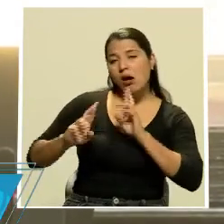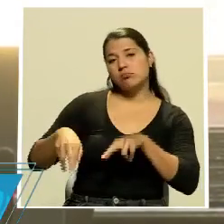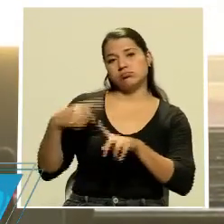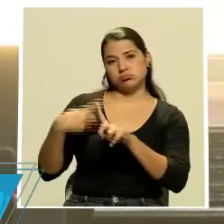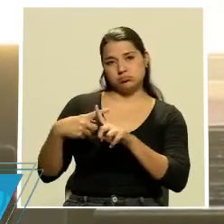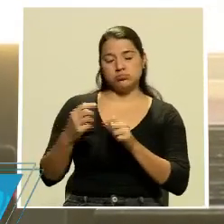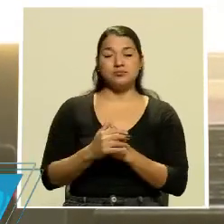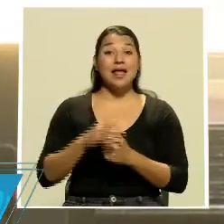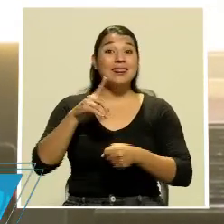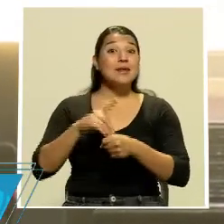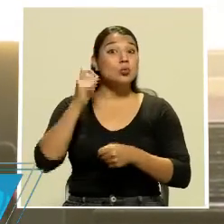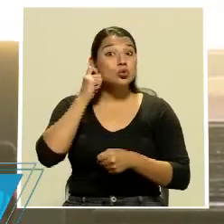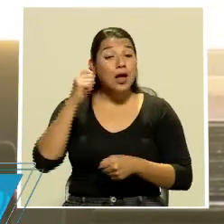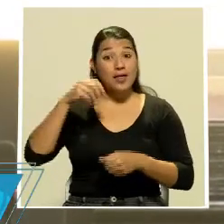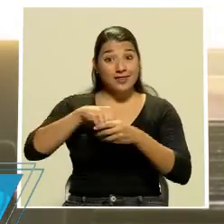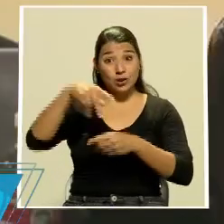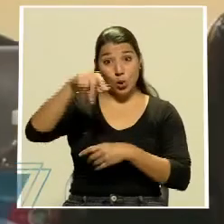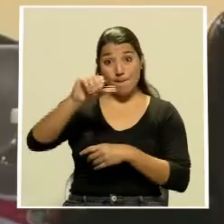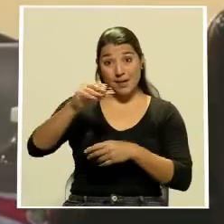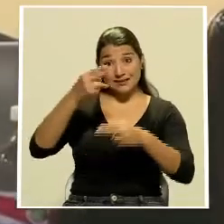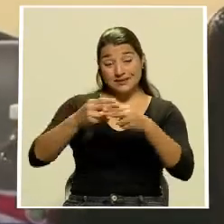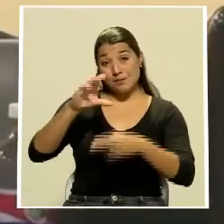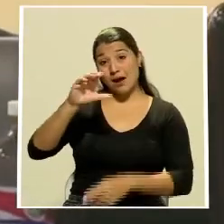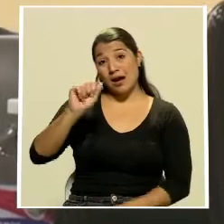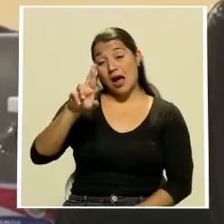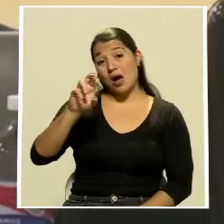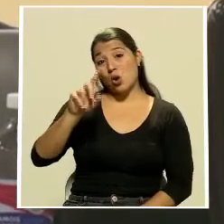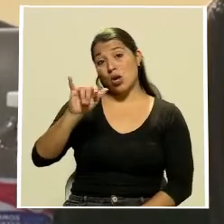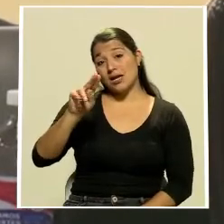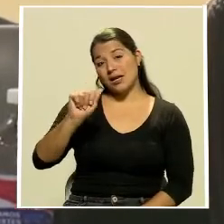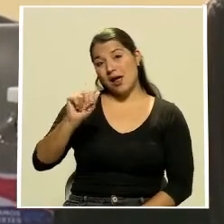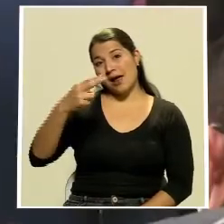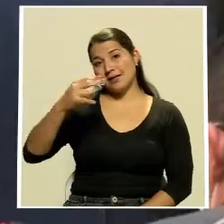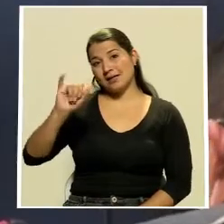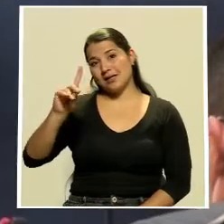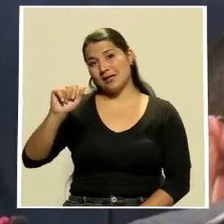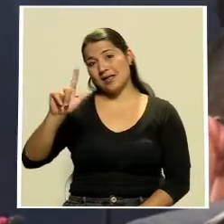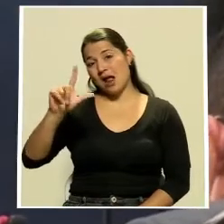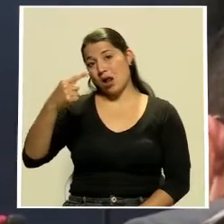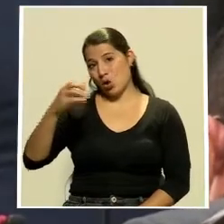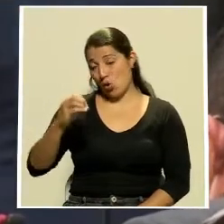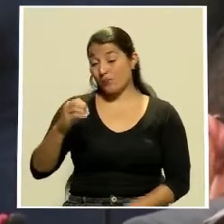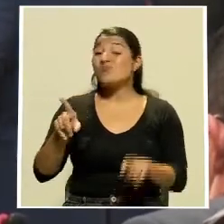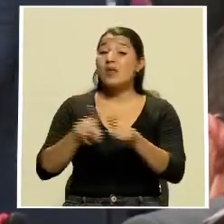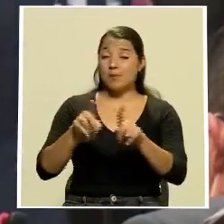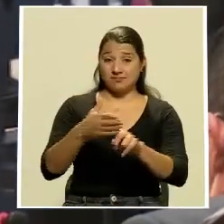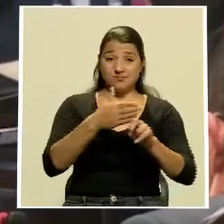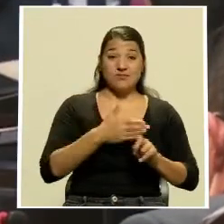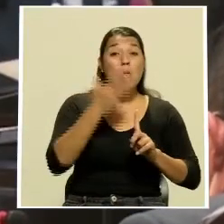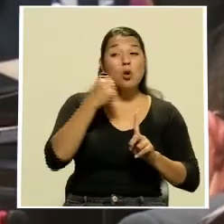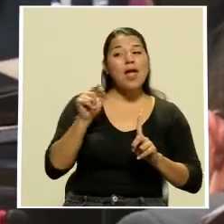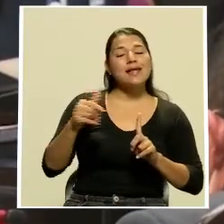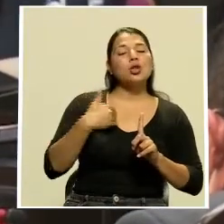otro lado, la diputada del Partido de Acción Ciudadana, Carolina Hidalgo, también permanece aislada luego de conocer que estuvo en contacto con una